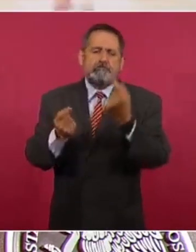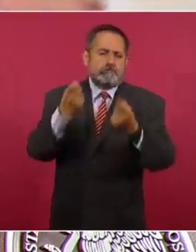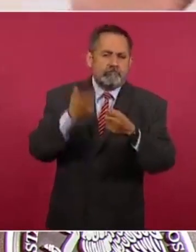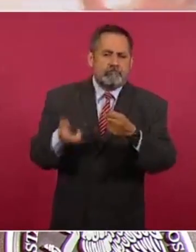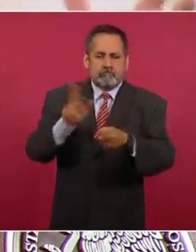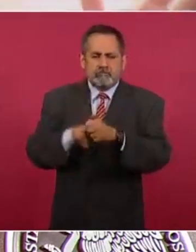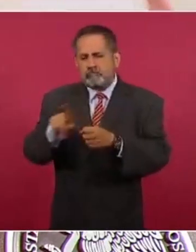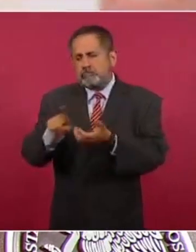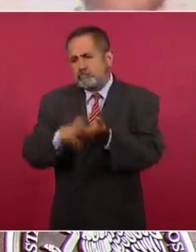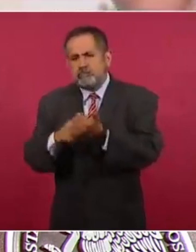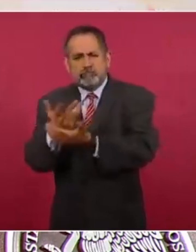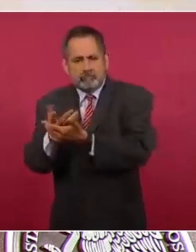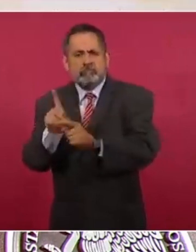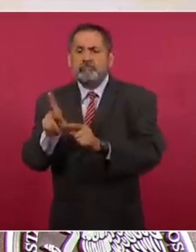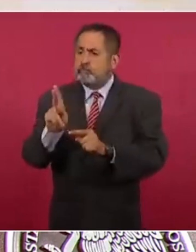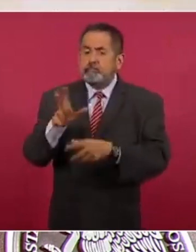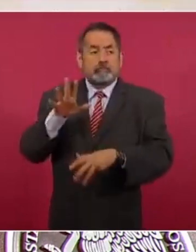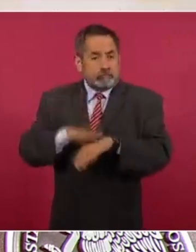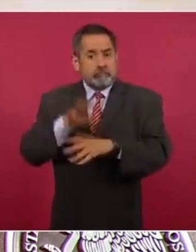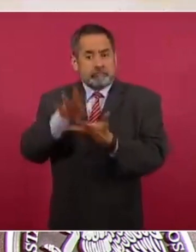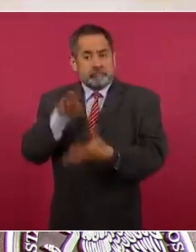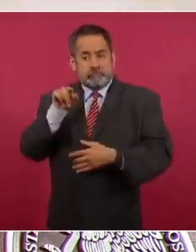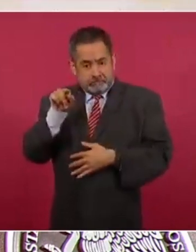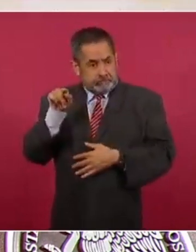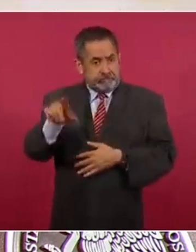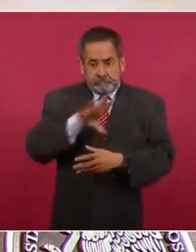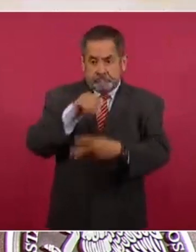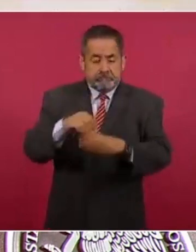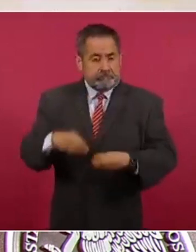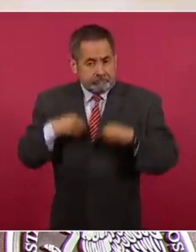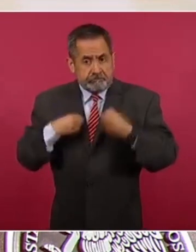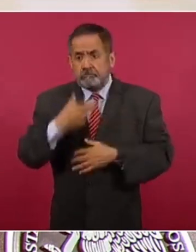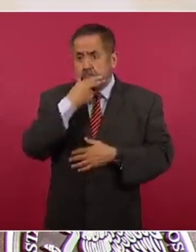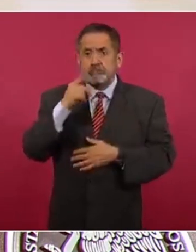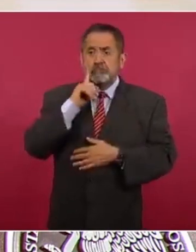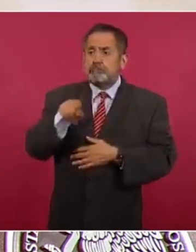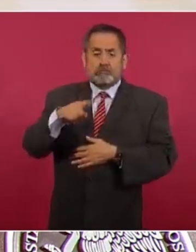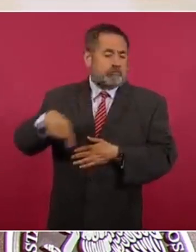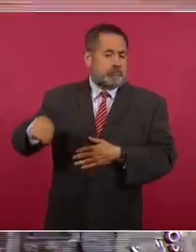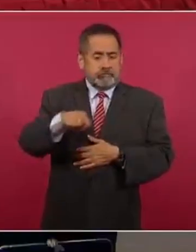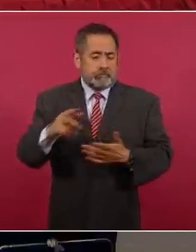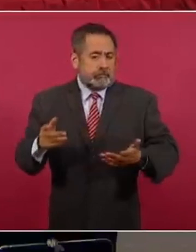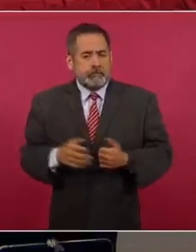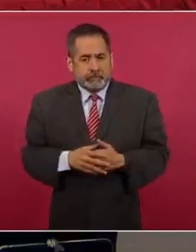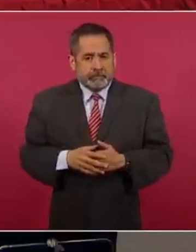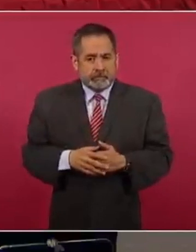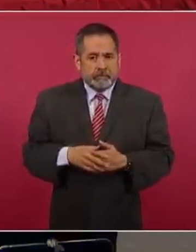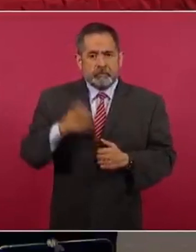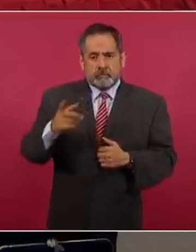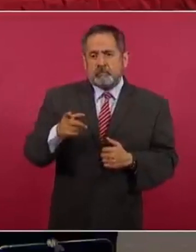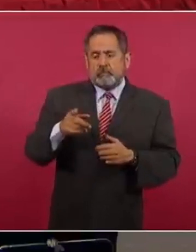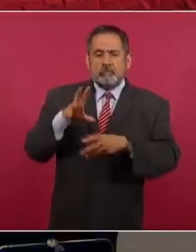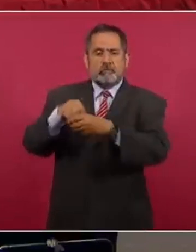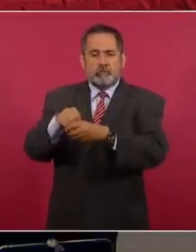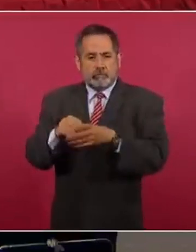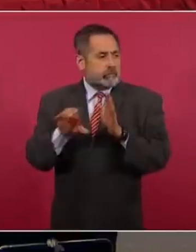lugares de descanso, pero en muchos ahí es donde habitan hombres y mujeres. Entonces, sin tener esas residencias